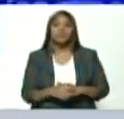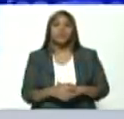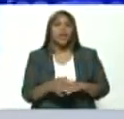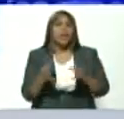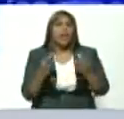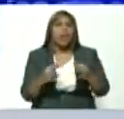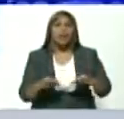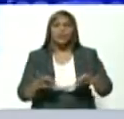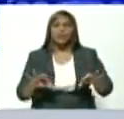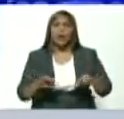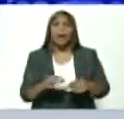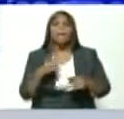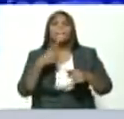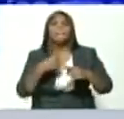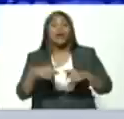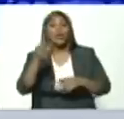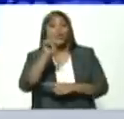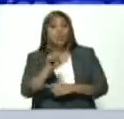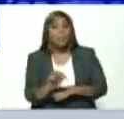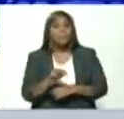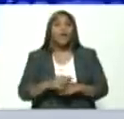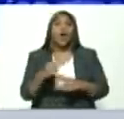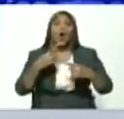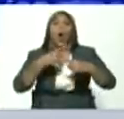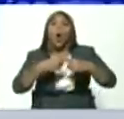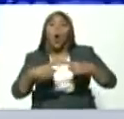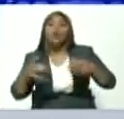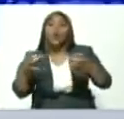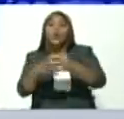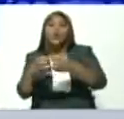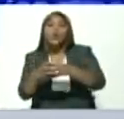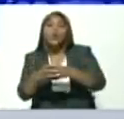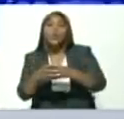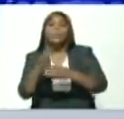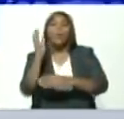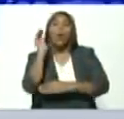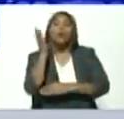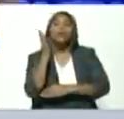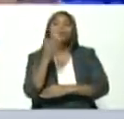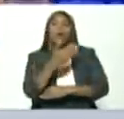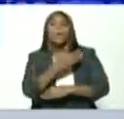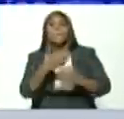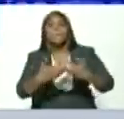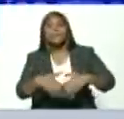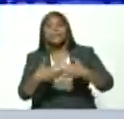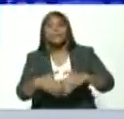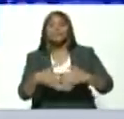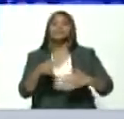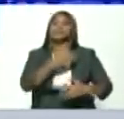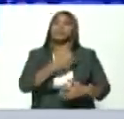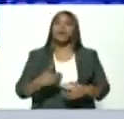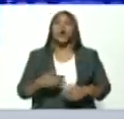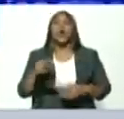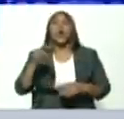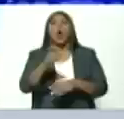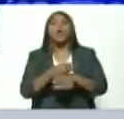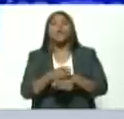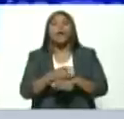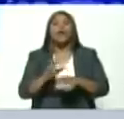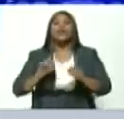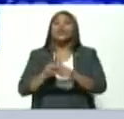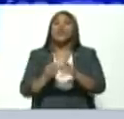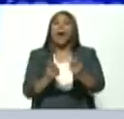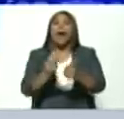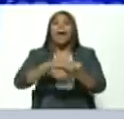natural igualmente con otros consejos presidenciales de gobierno en el caso de los empresarios y los emprendedores y emprendedoras que usted señalaba